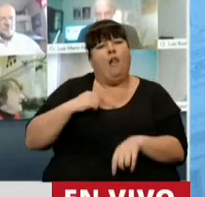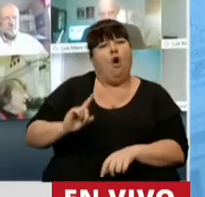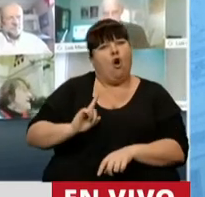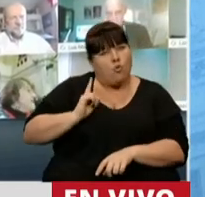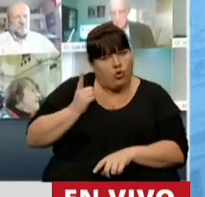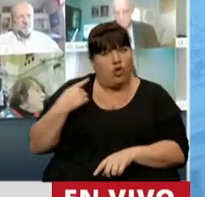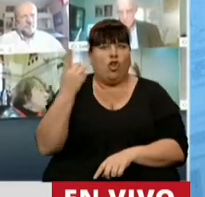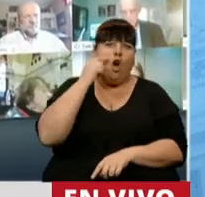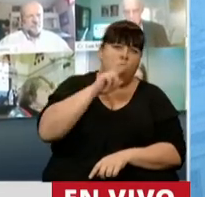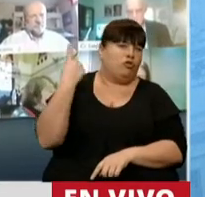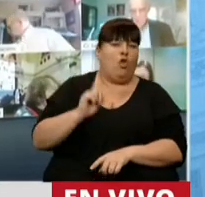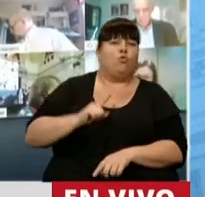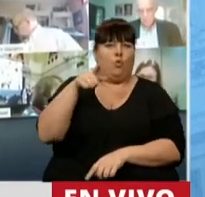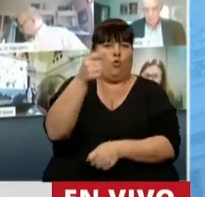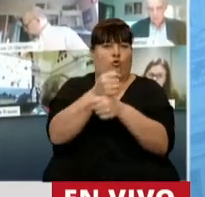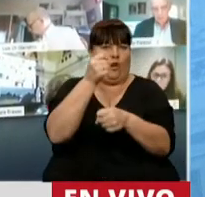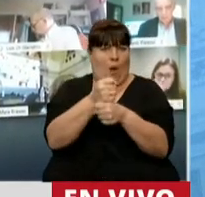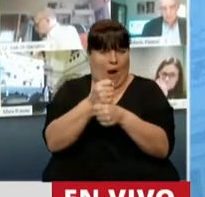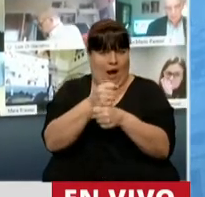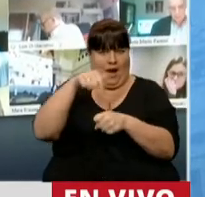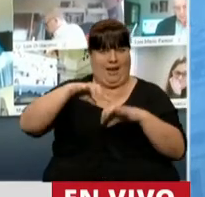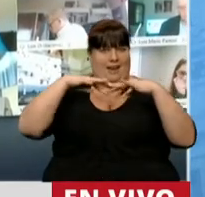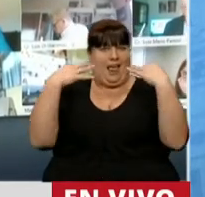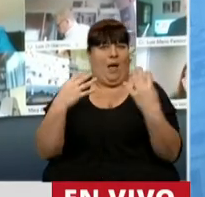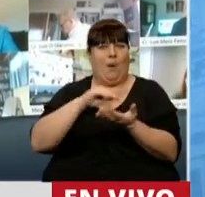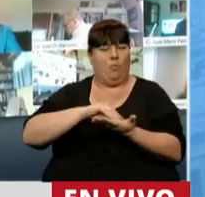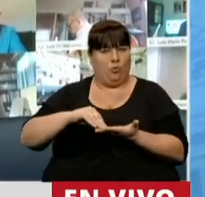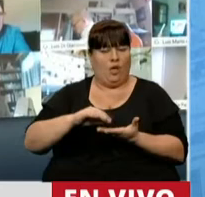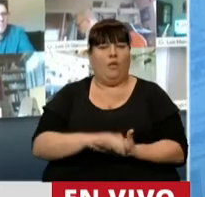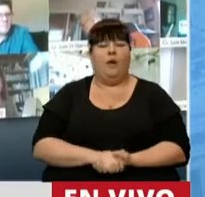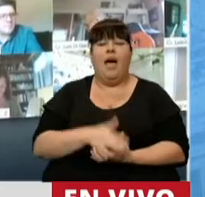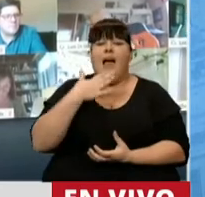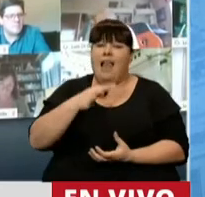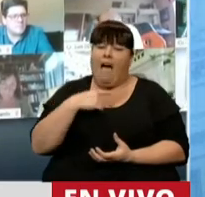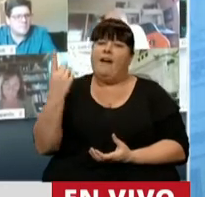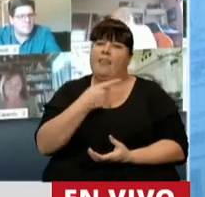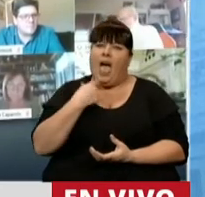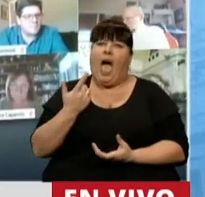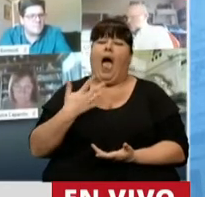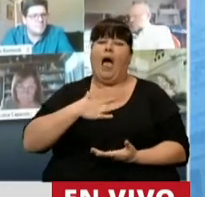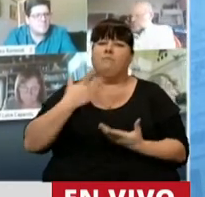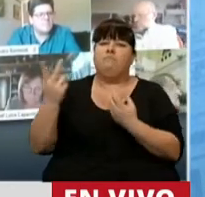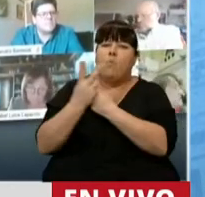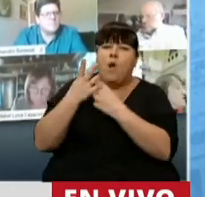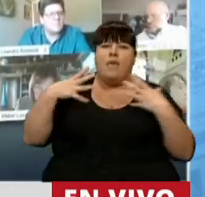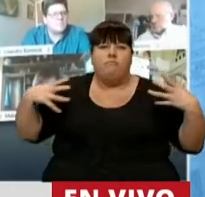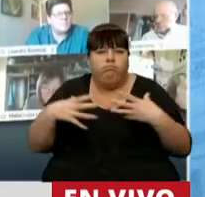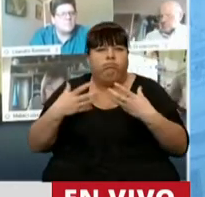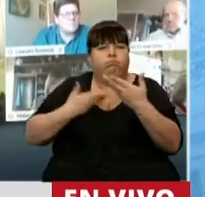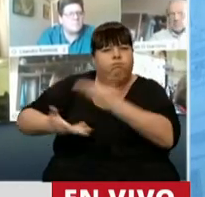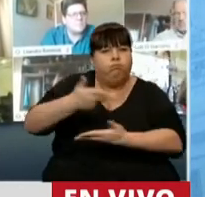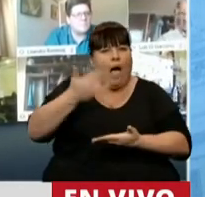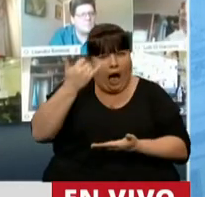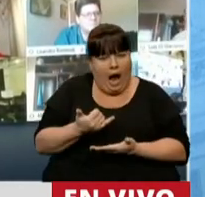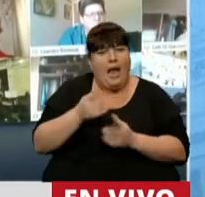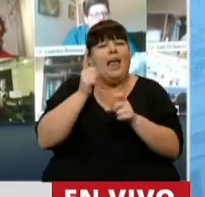orgullosos y orgullosas de su trabajo en esta Cámara. Realmente nos hemos sentido todos muy contenidos, muy acompañados,